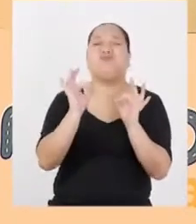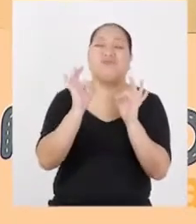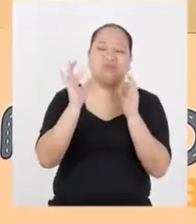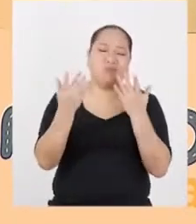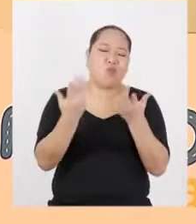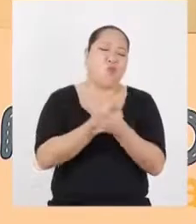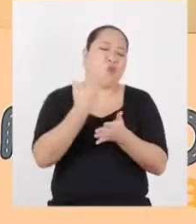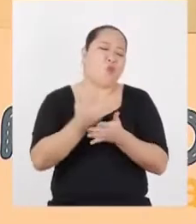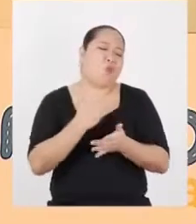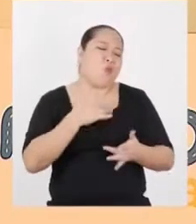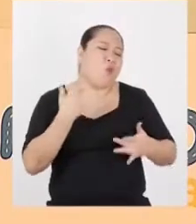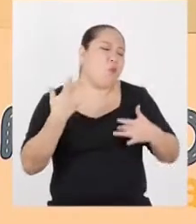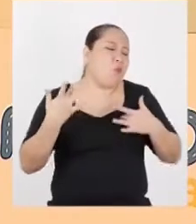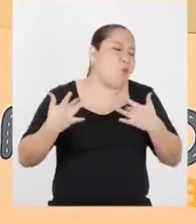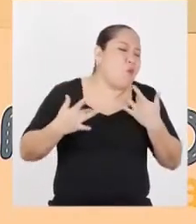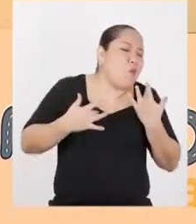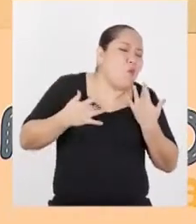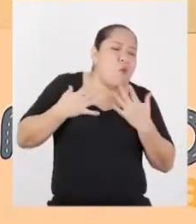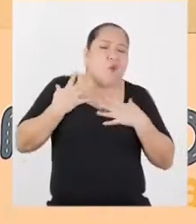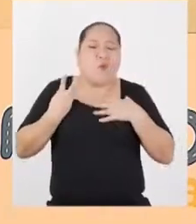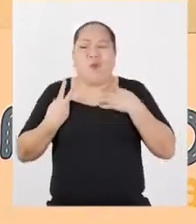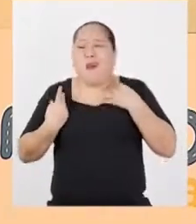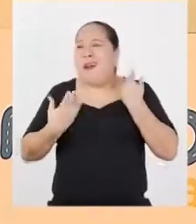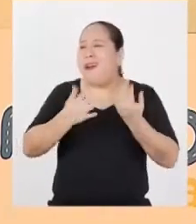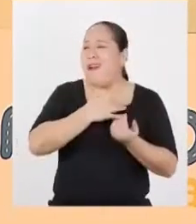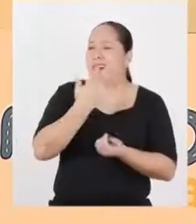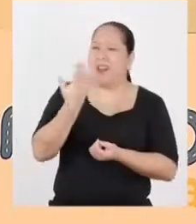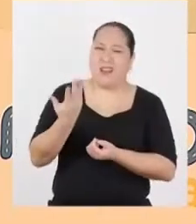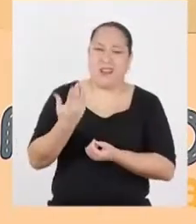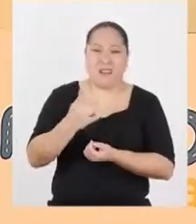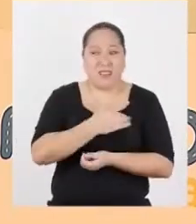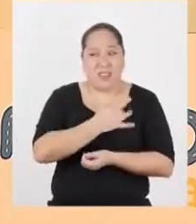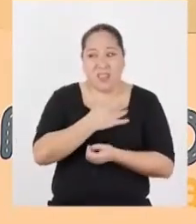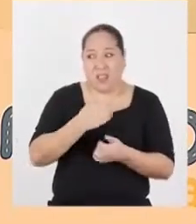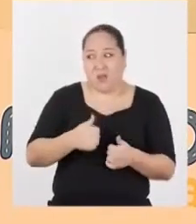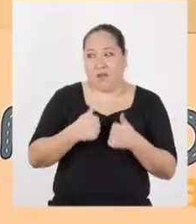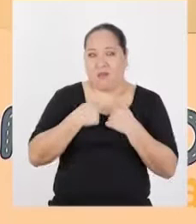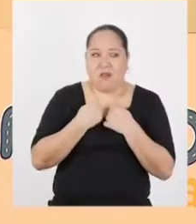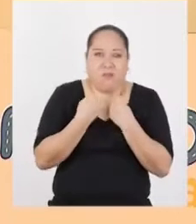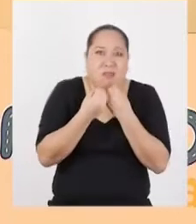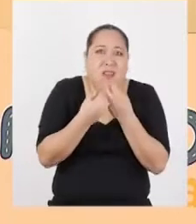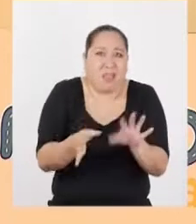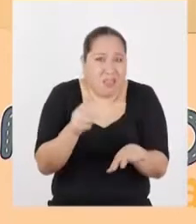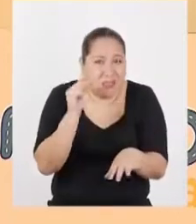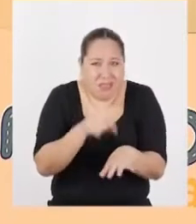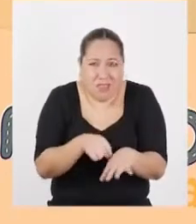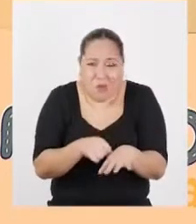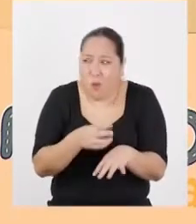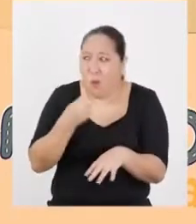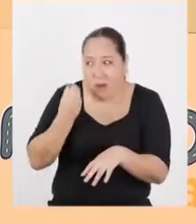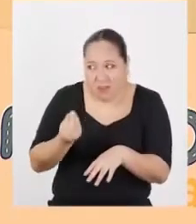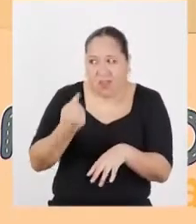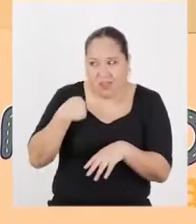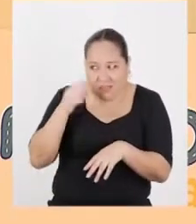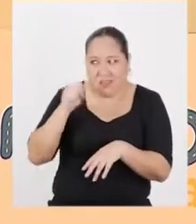sensaciones que nunca he sentido. Y me va a parecer que toda mi vida he estado perdiendo el tiempo. ¿Por